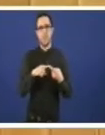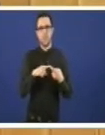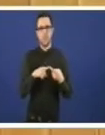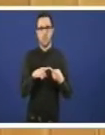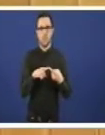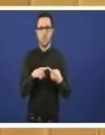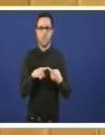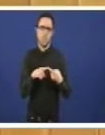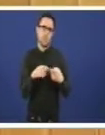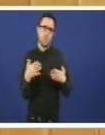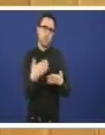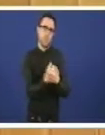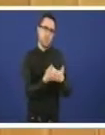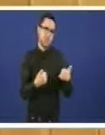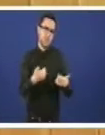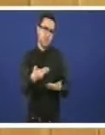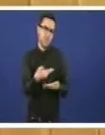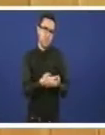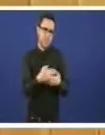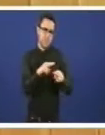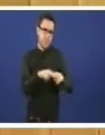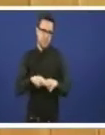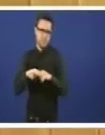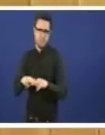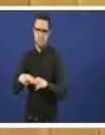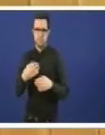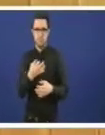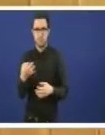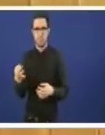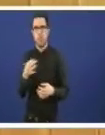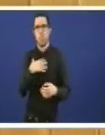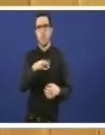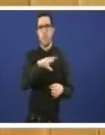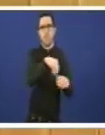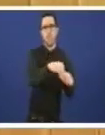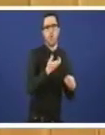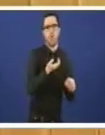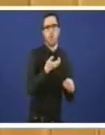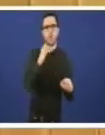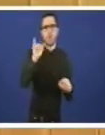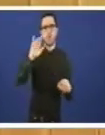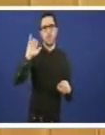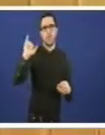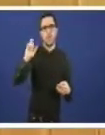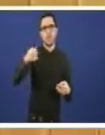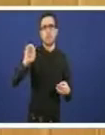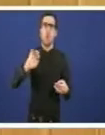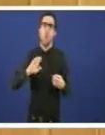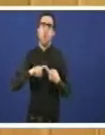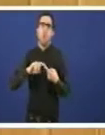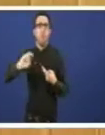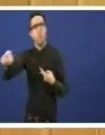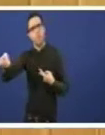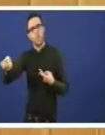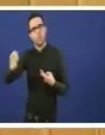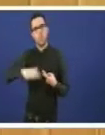unha das posibles propostas que podan vir que poden ser no concello de Irixo nun sitio que está proposto ou noutro ou fora do